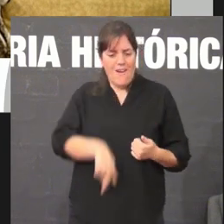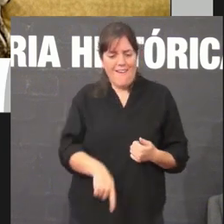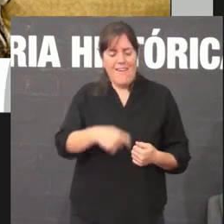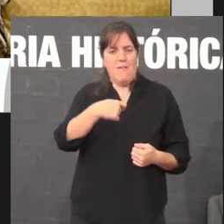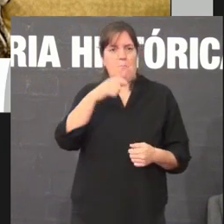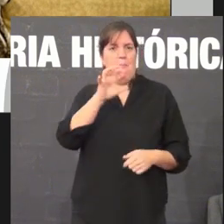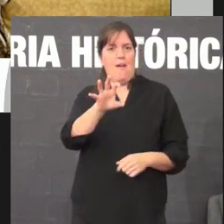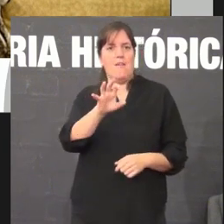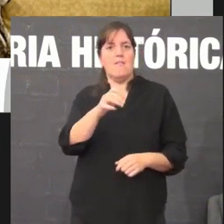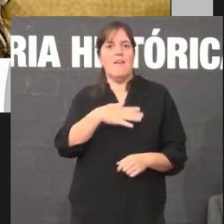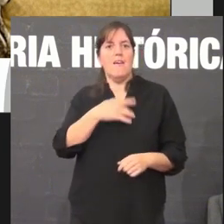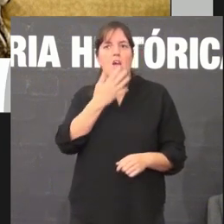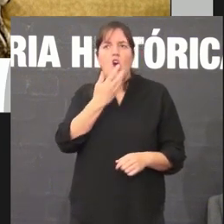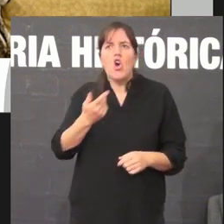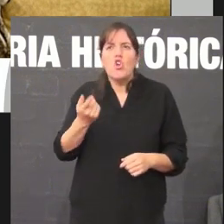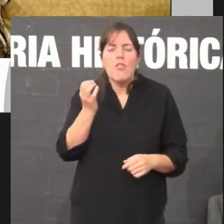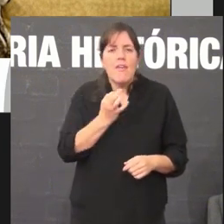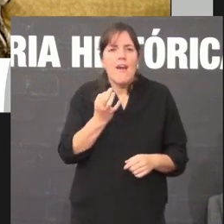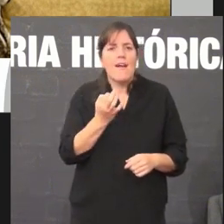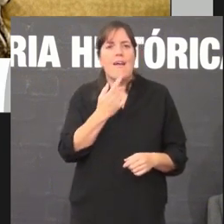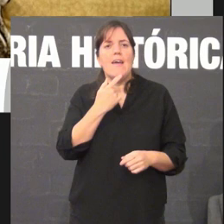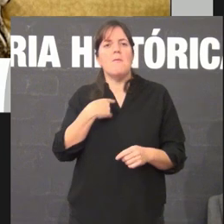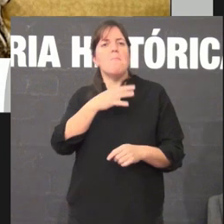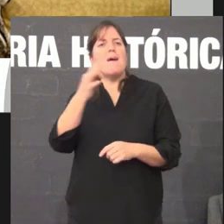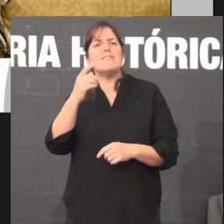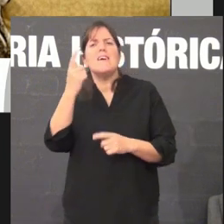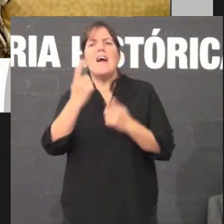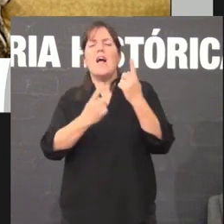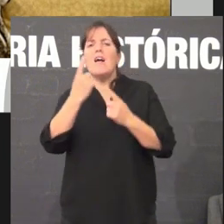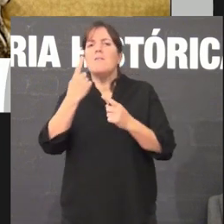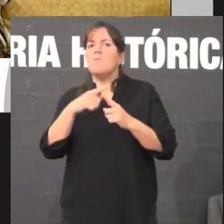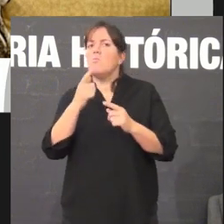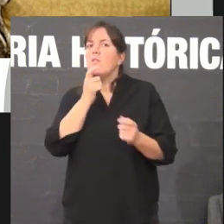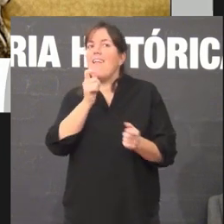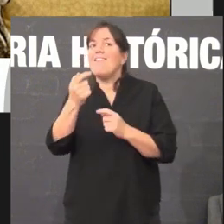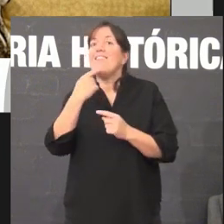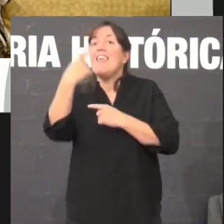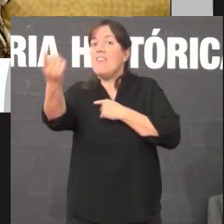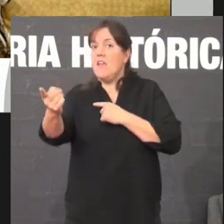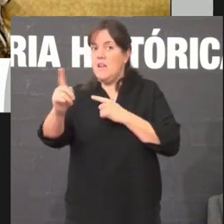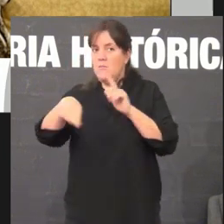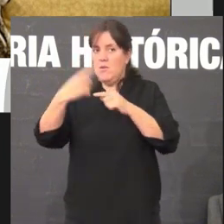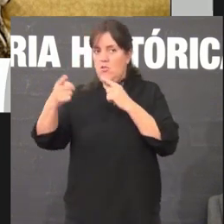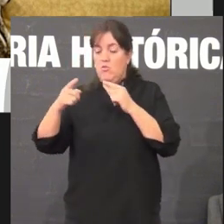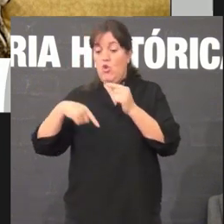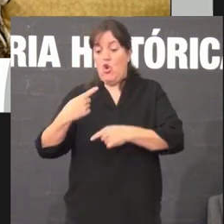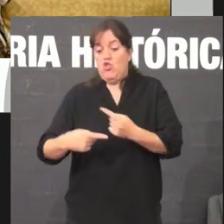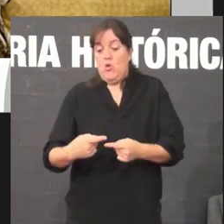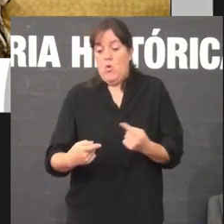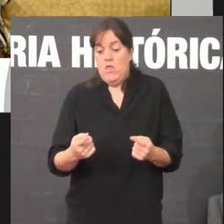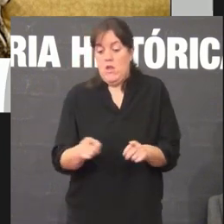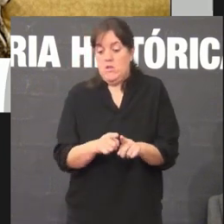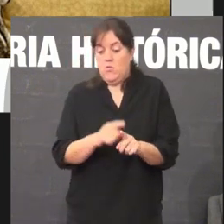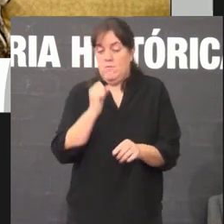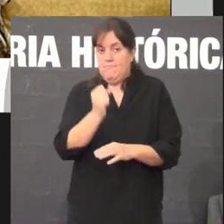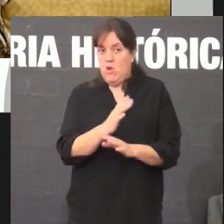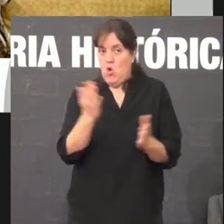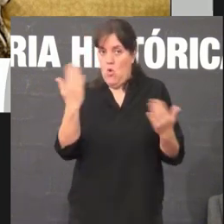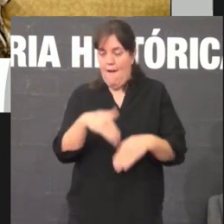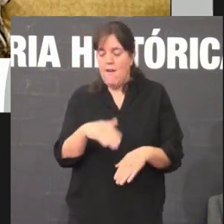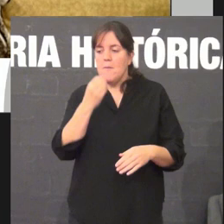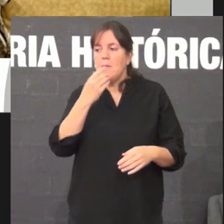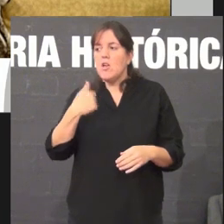eles chegaban a coñecer e o que sabían que se podía dicir sen que as represalias despois fosen excesivas. Eu vou